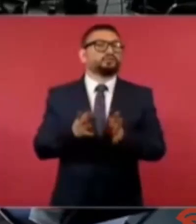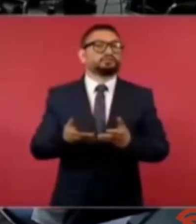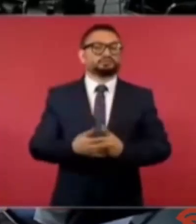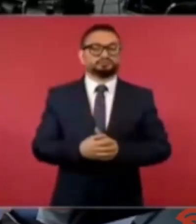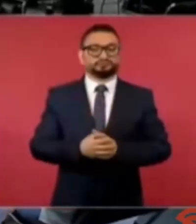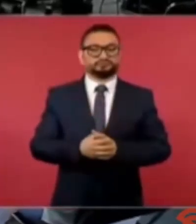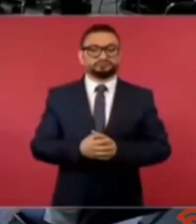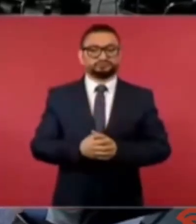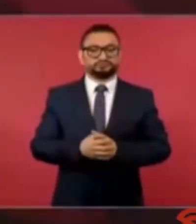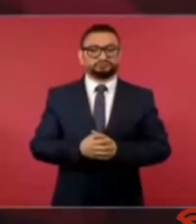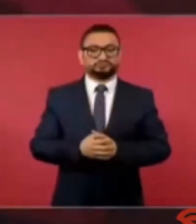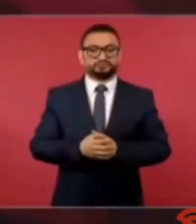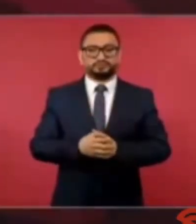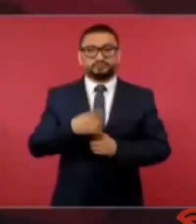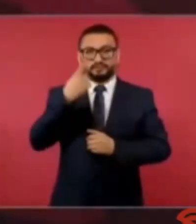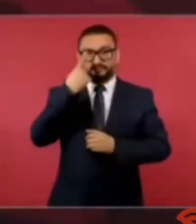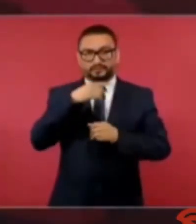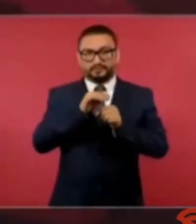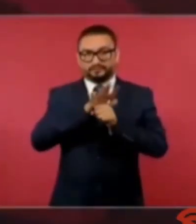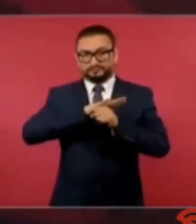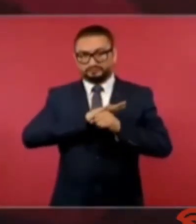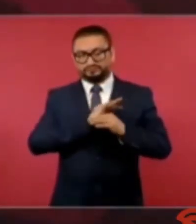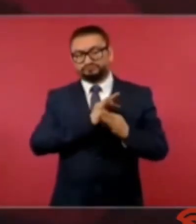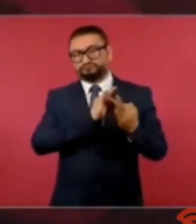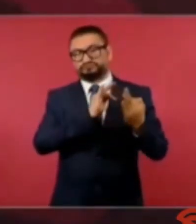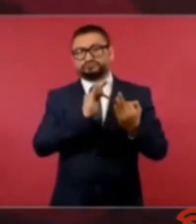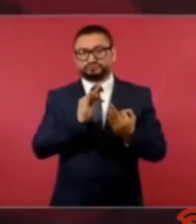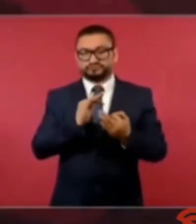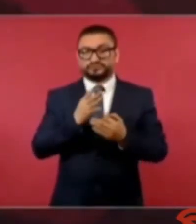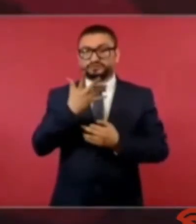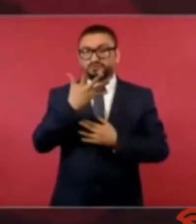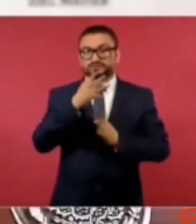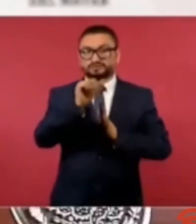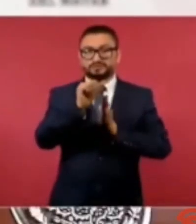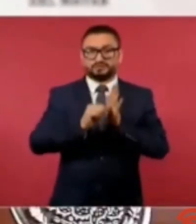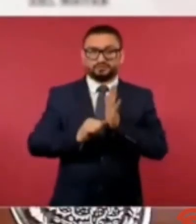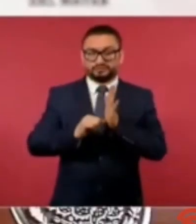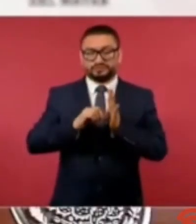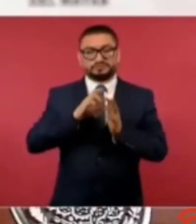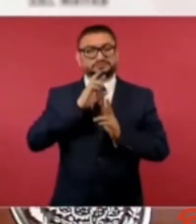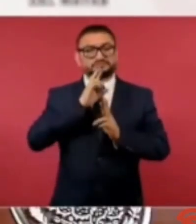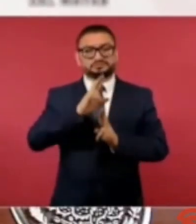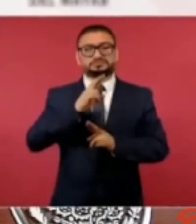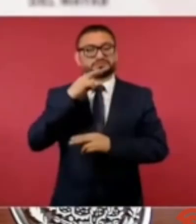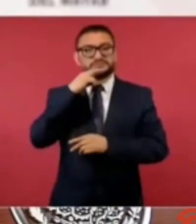para enfrentar el COVID en 5 meses resolvimos